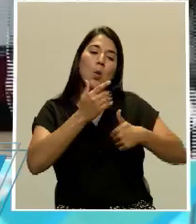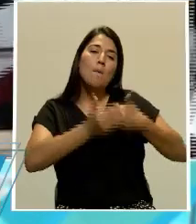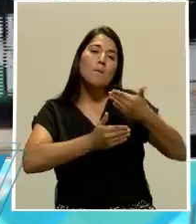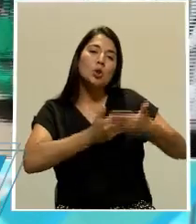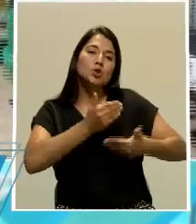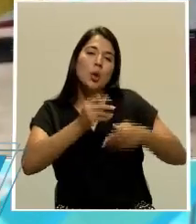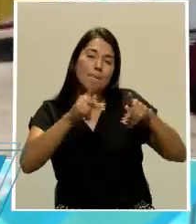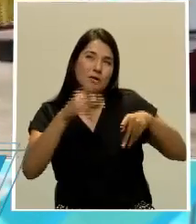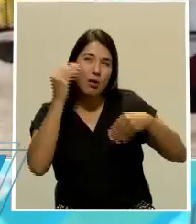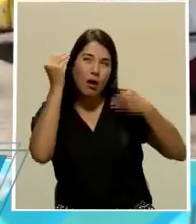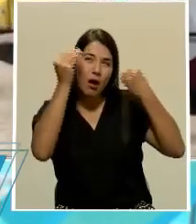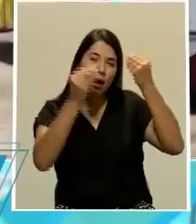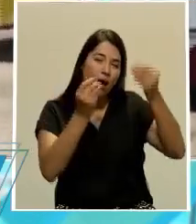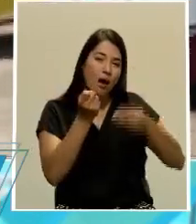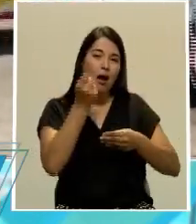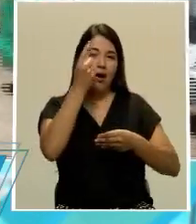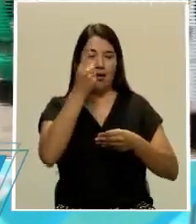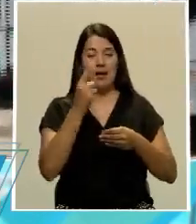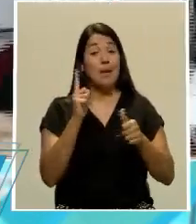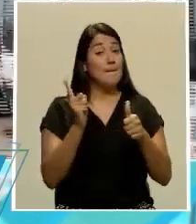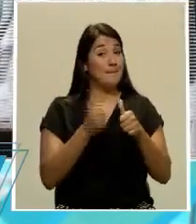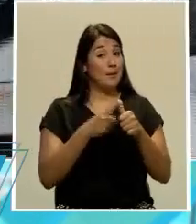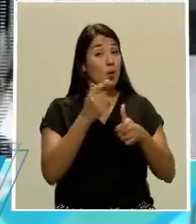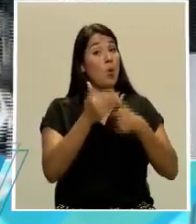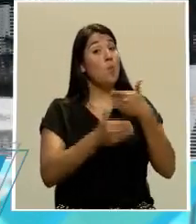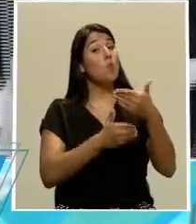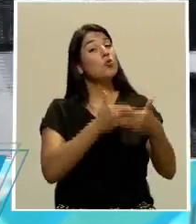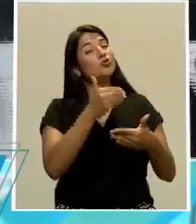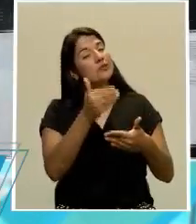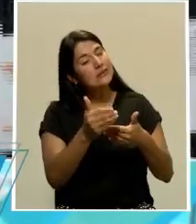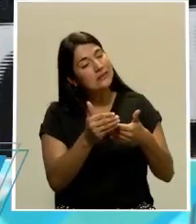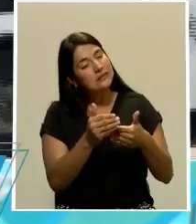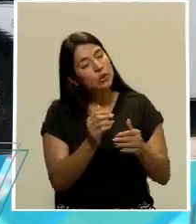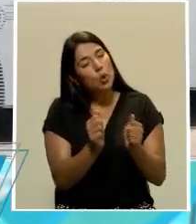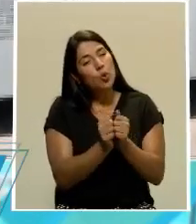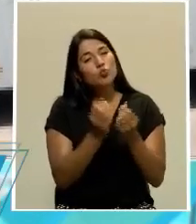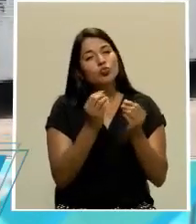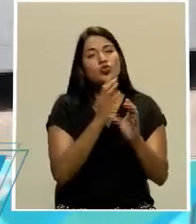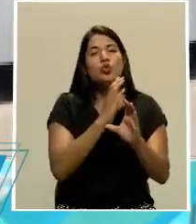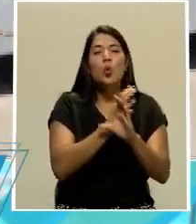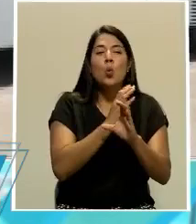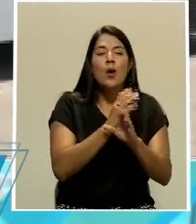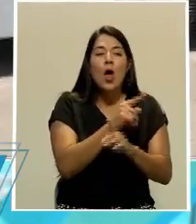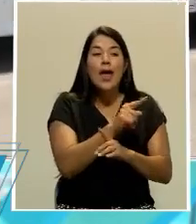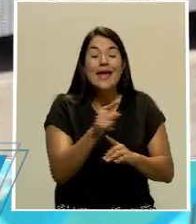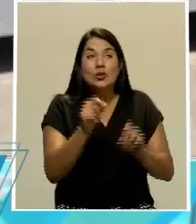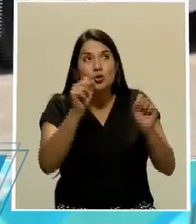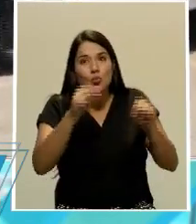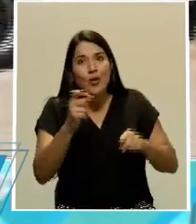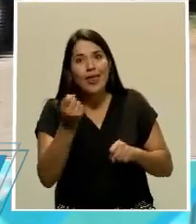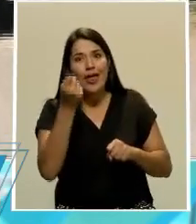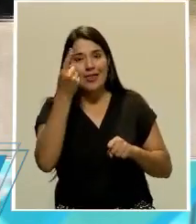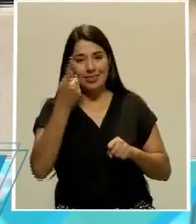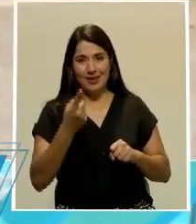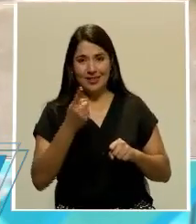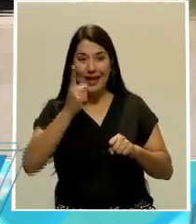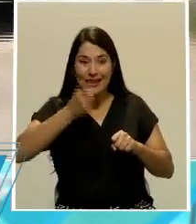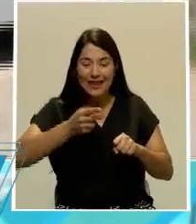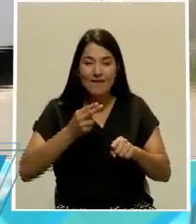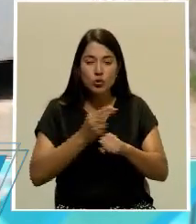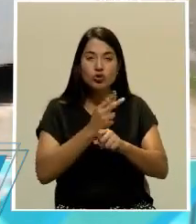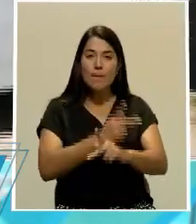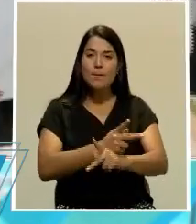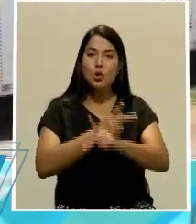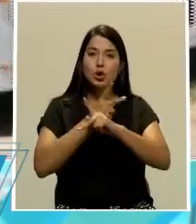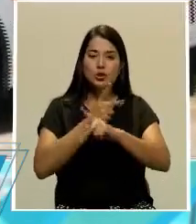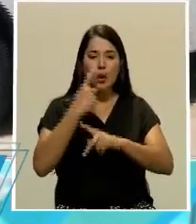en este caso con los usuarios. Primero fue un proceso sensible de hacerles entender que esto se establecía para su propia seguridad,